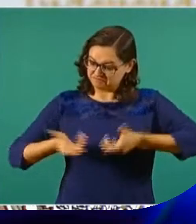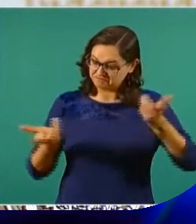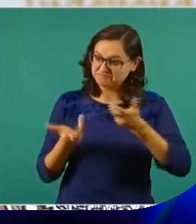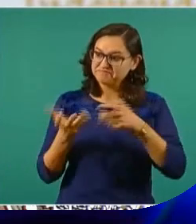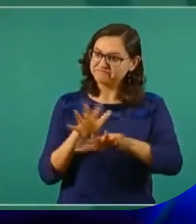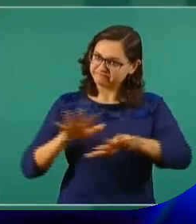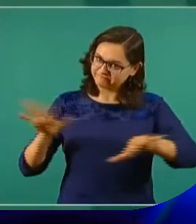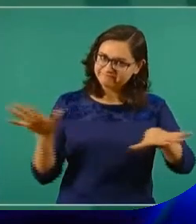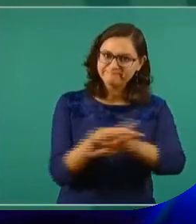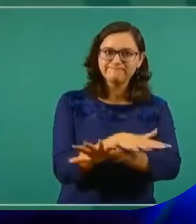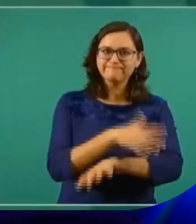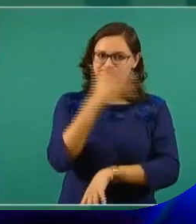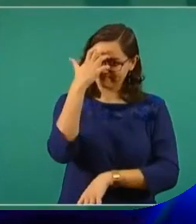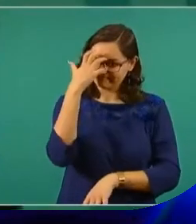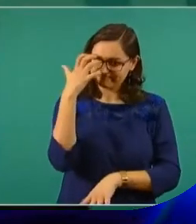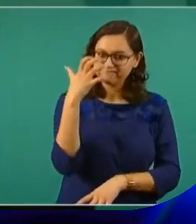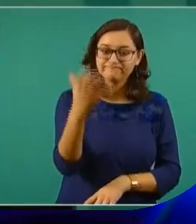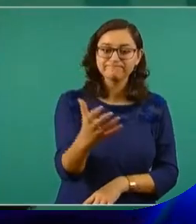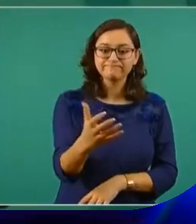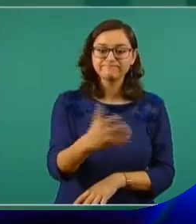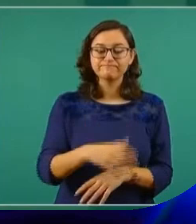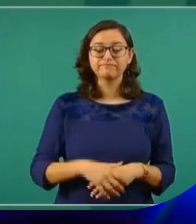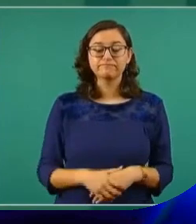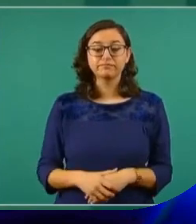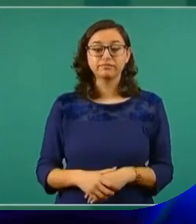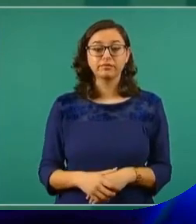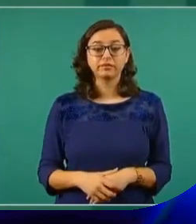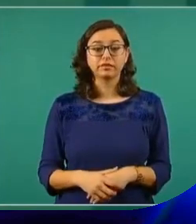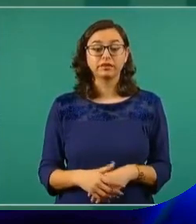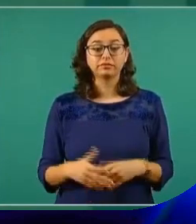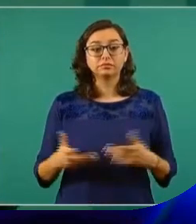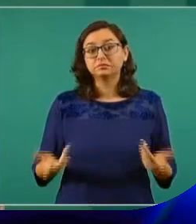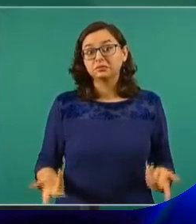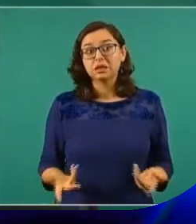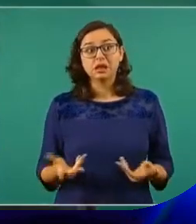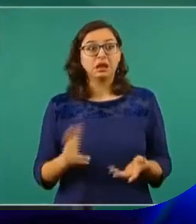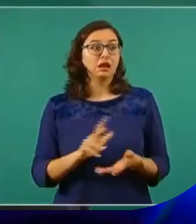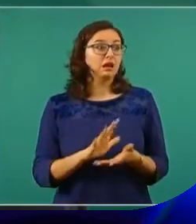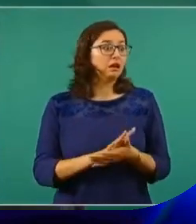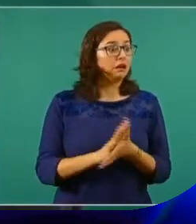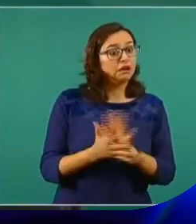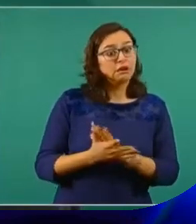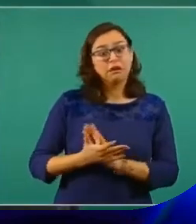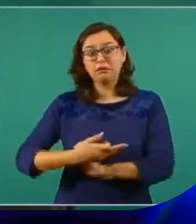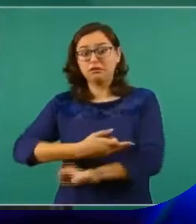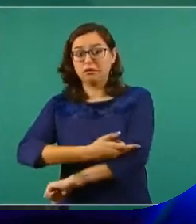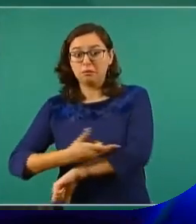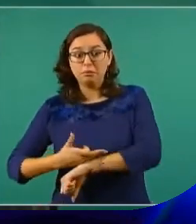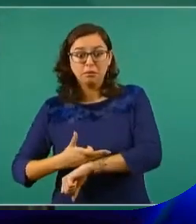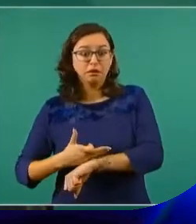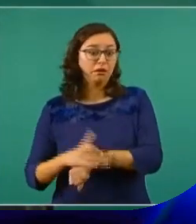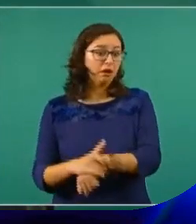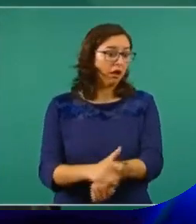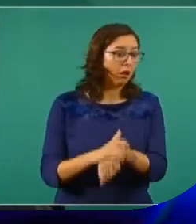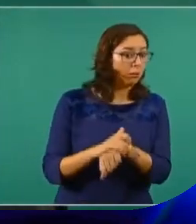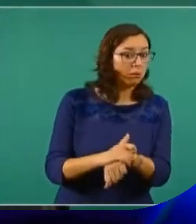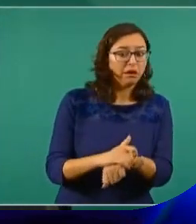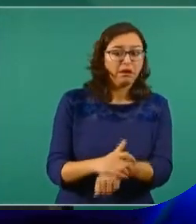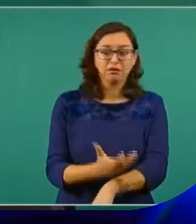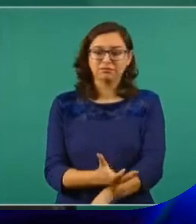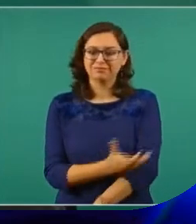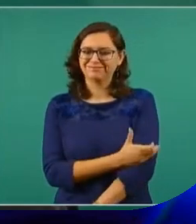Y no es un asunto de familiares, de amigos, ni de compañeros de trabajo.